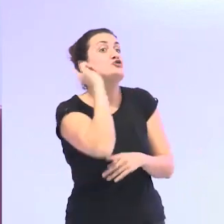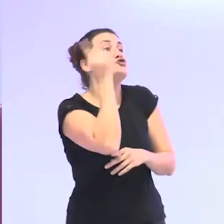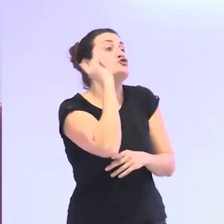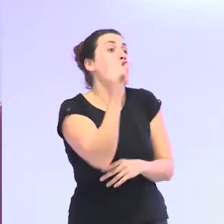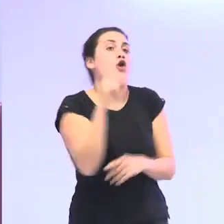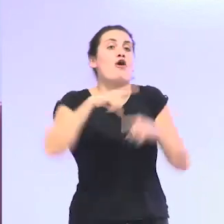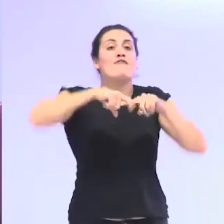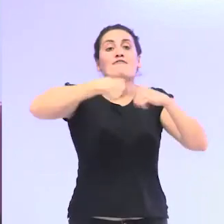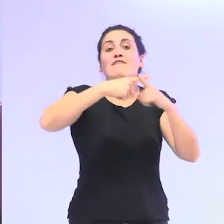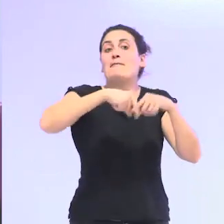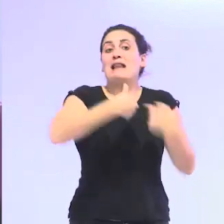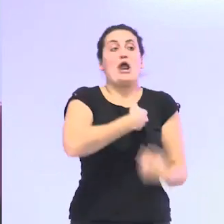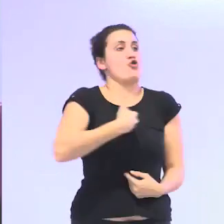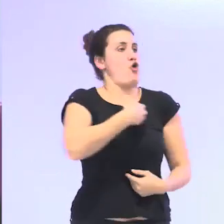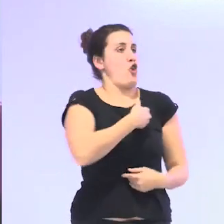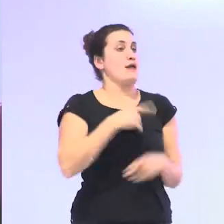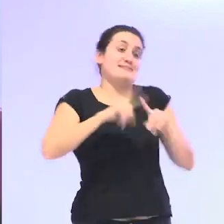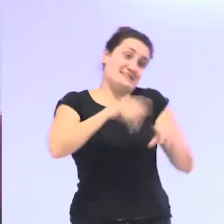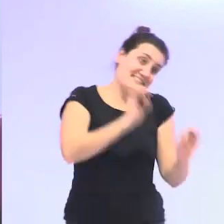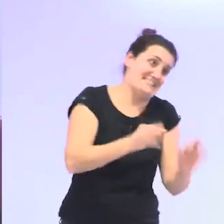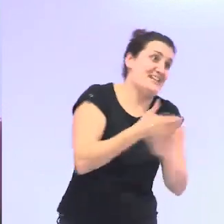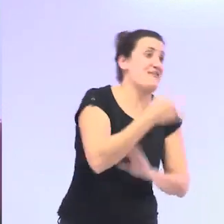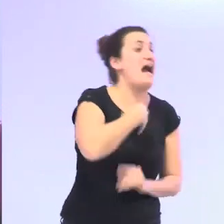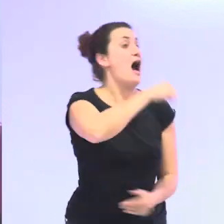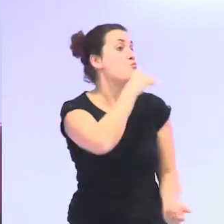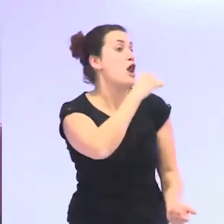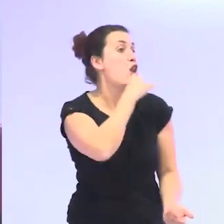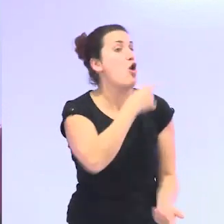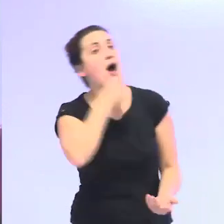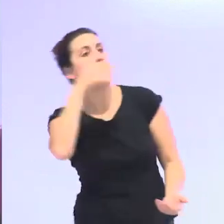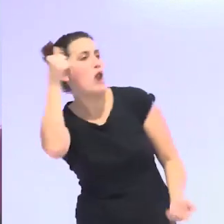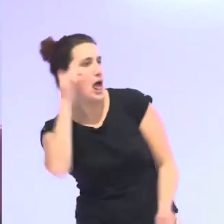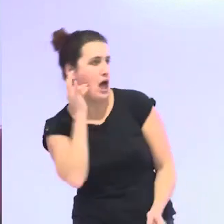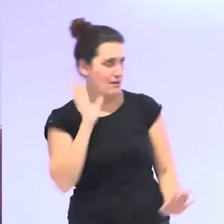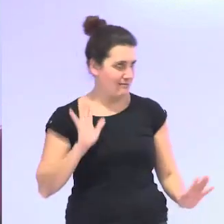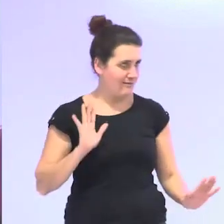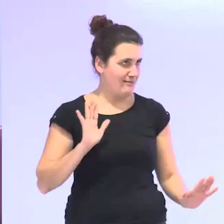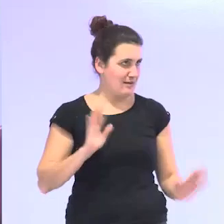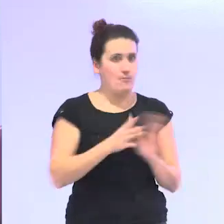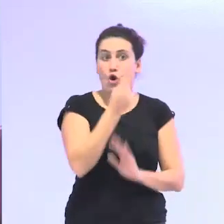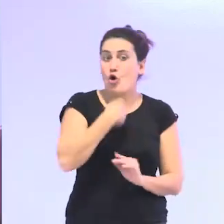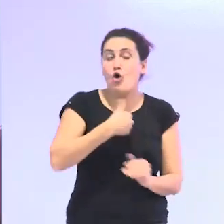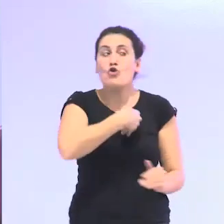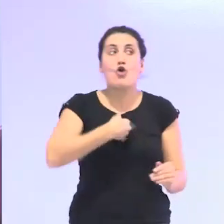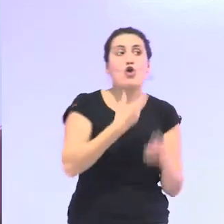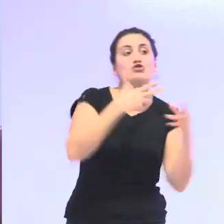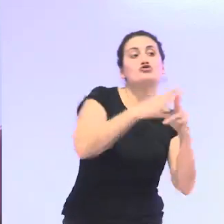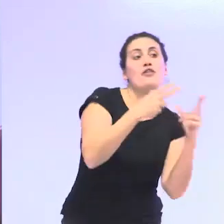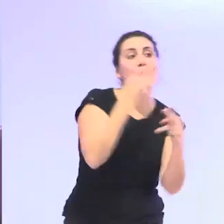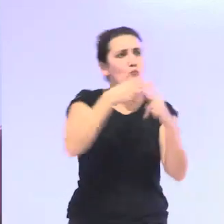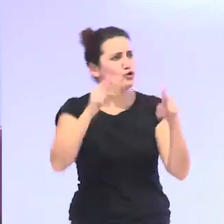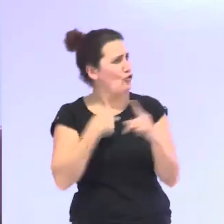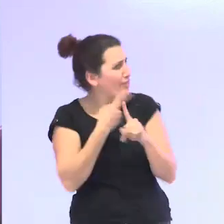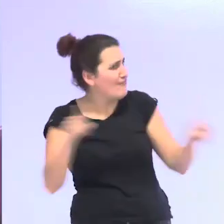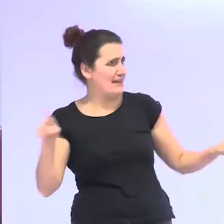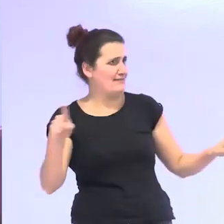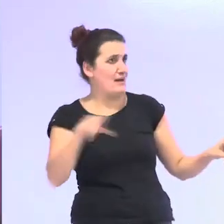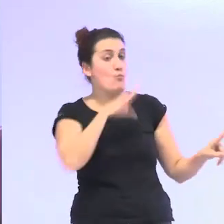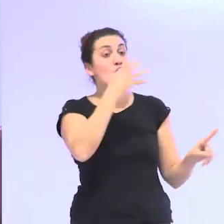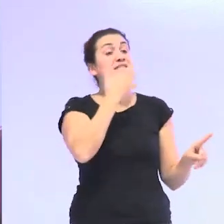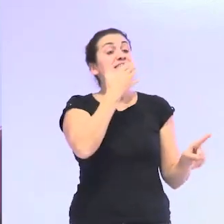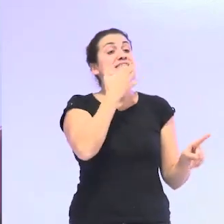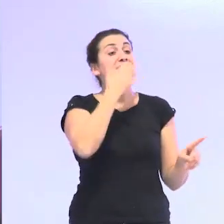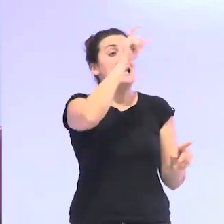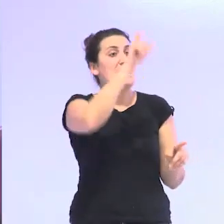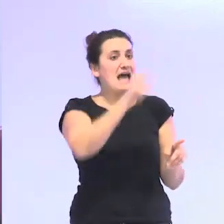rol familiar que es abuelos y abuelas y las personas tienen que tener roles sociales y políticos porque si no no se sienten implicadas